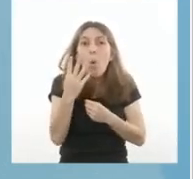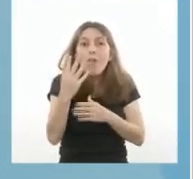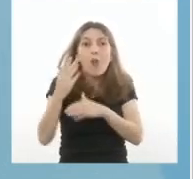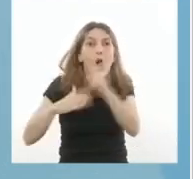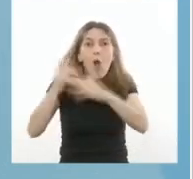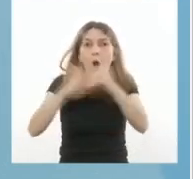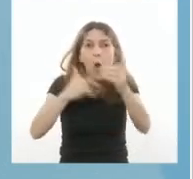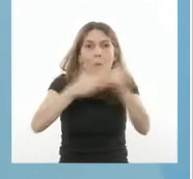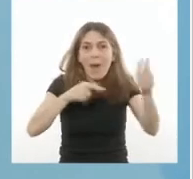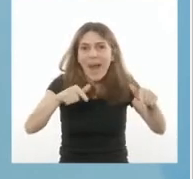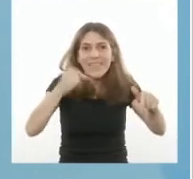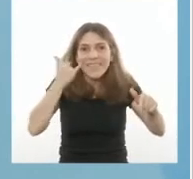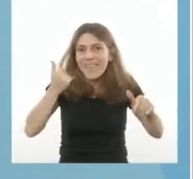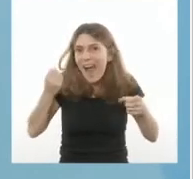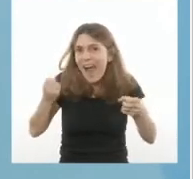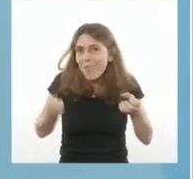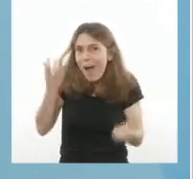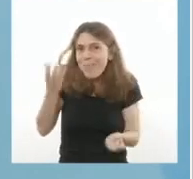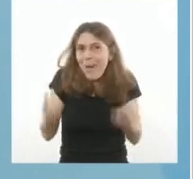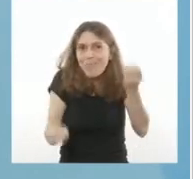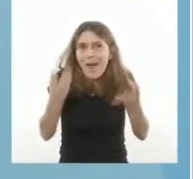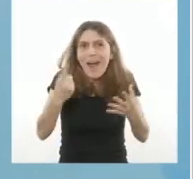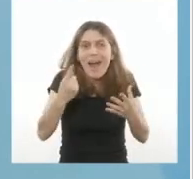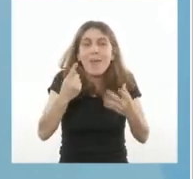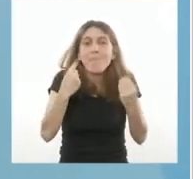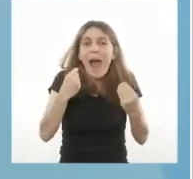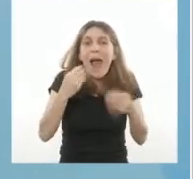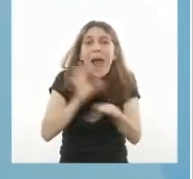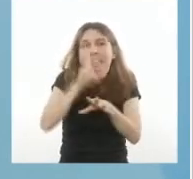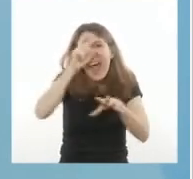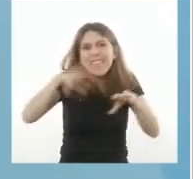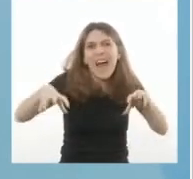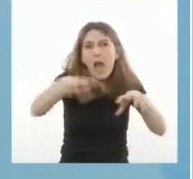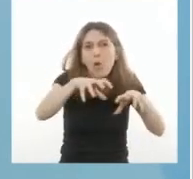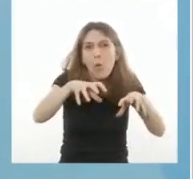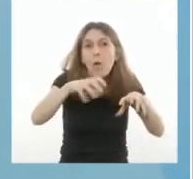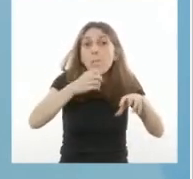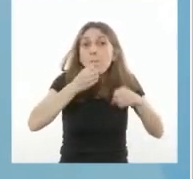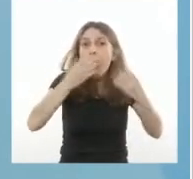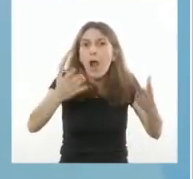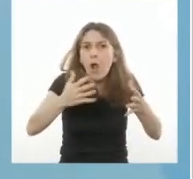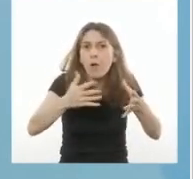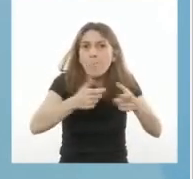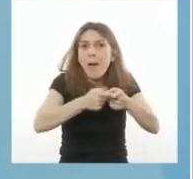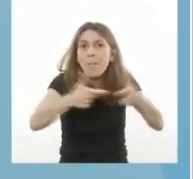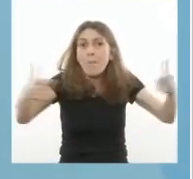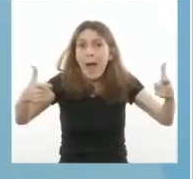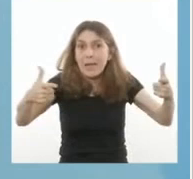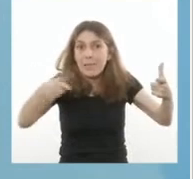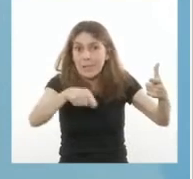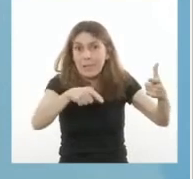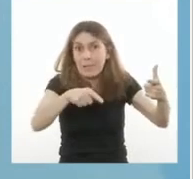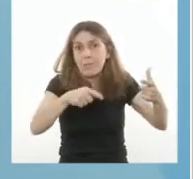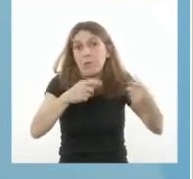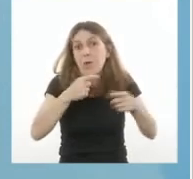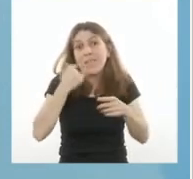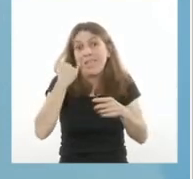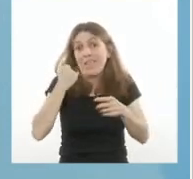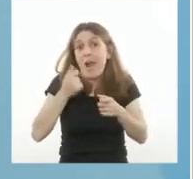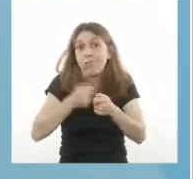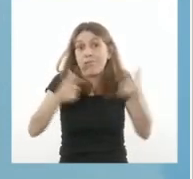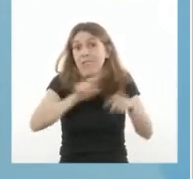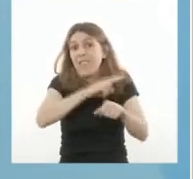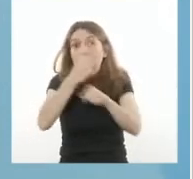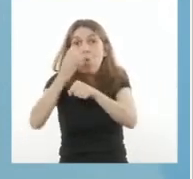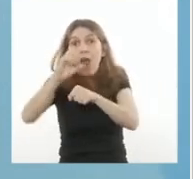para reforzar el sistema sanitario en el marco de la segunda ola. Estas obras permitirán incorporar más